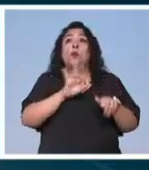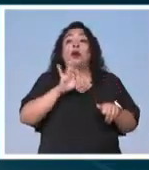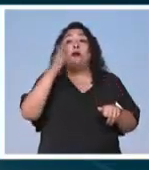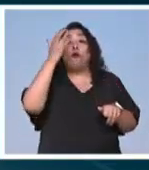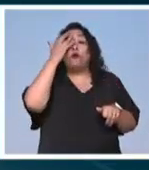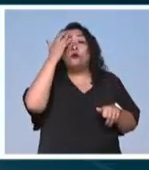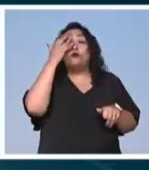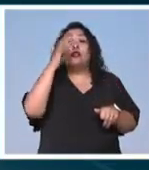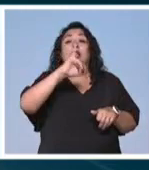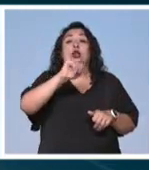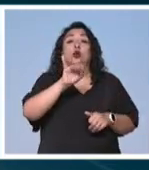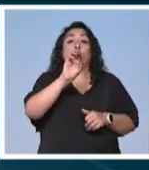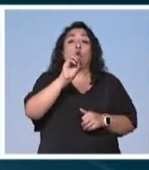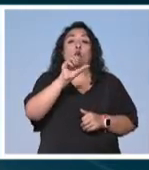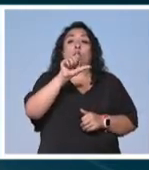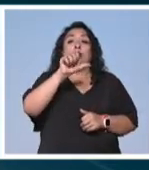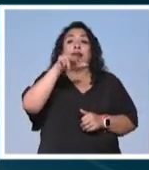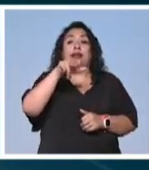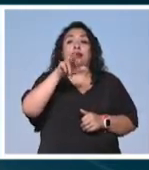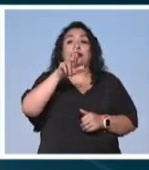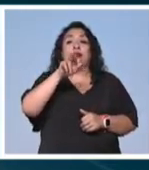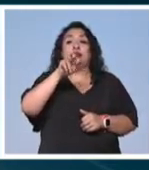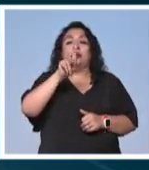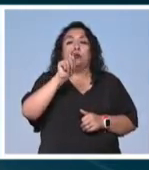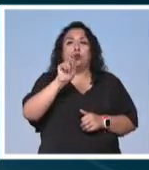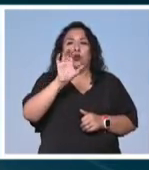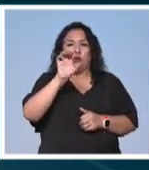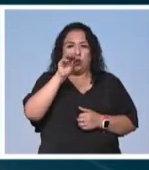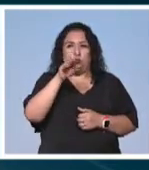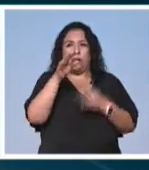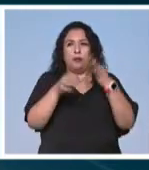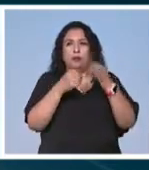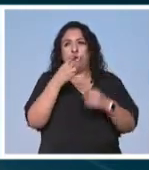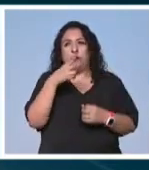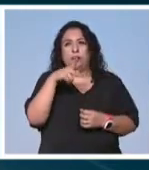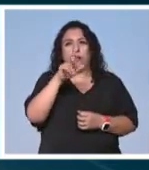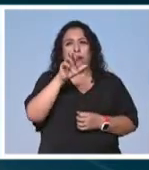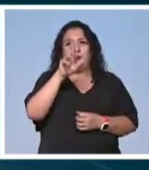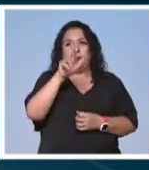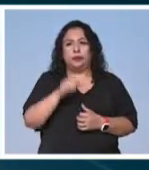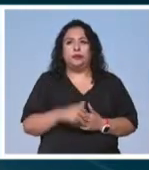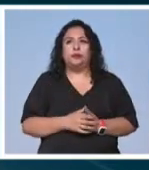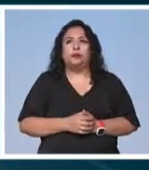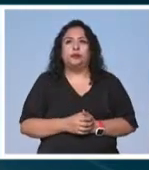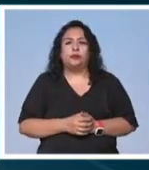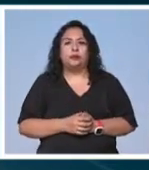conocerse en joaquinrestrepo.com noticias 22 Karen Rivera